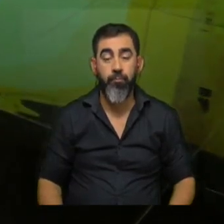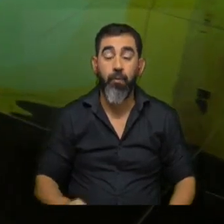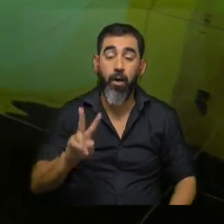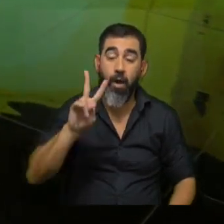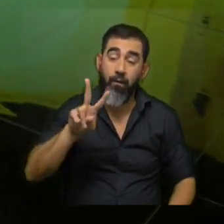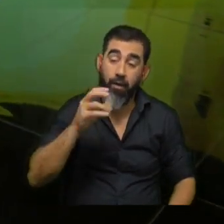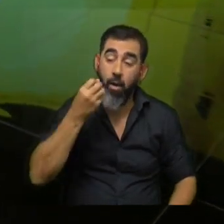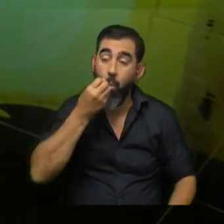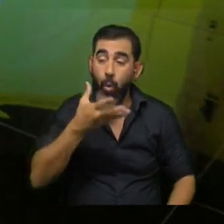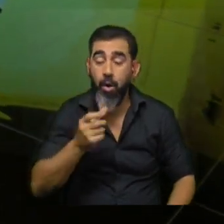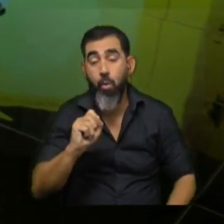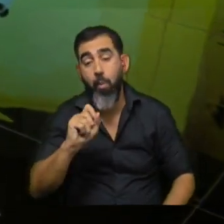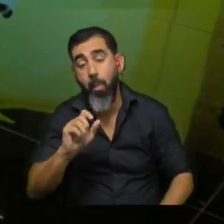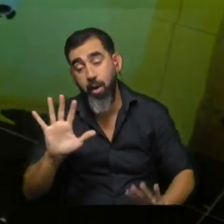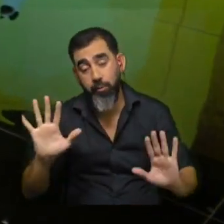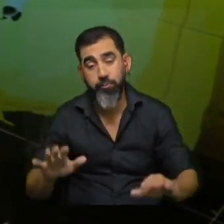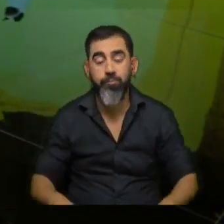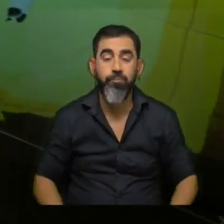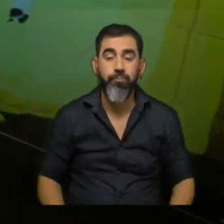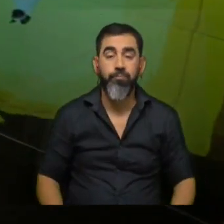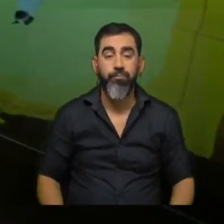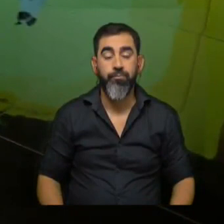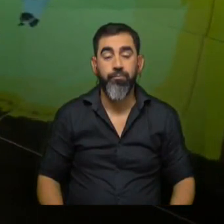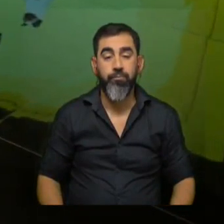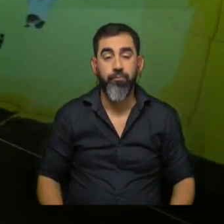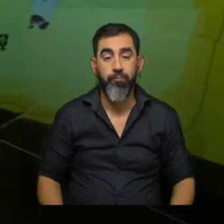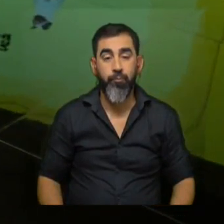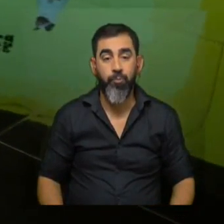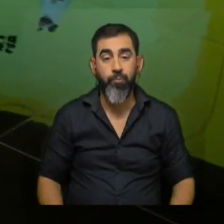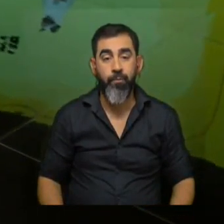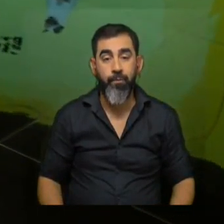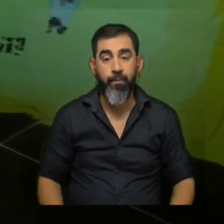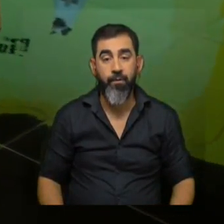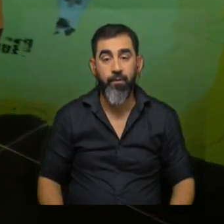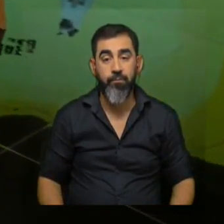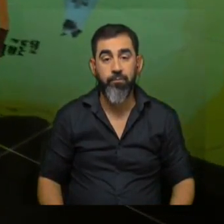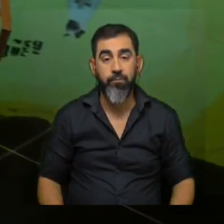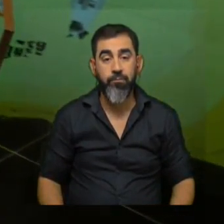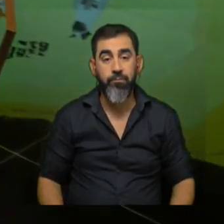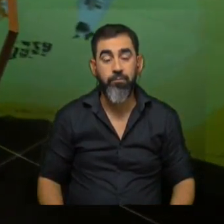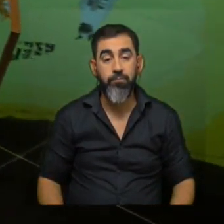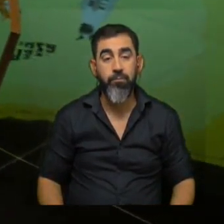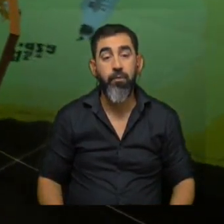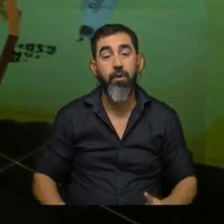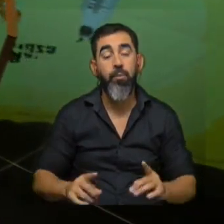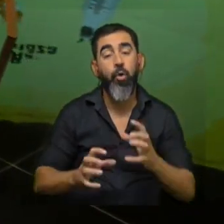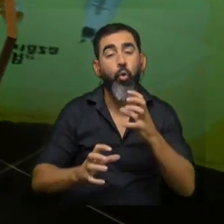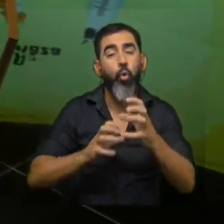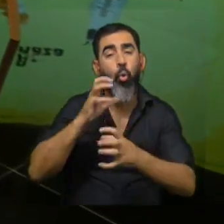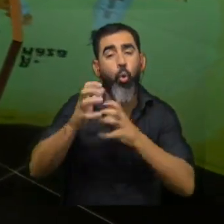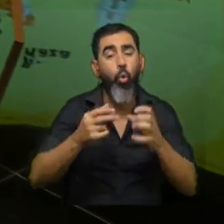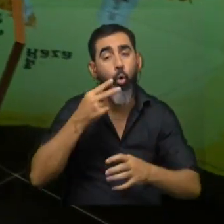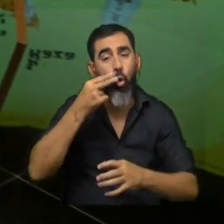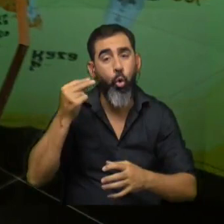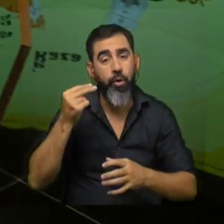es una discusión que puede extenderse está bien y dentro de esta pregunta después viene la de los colores sí